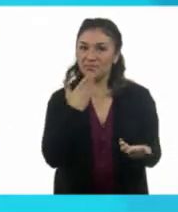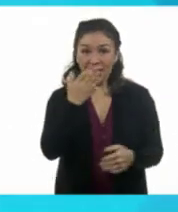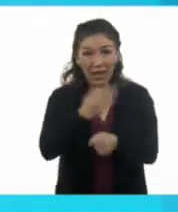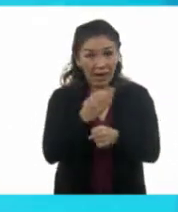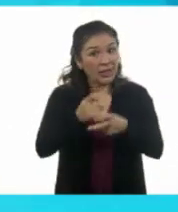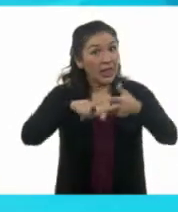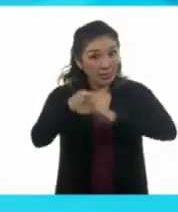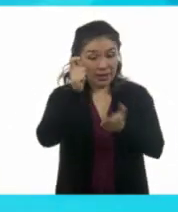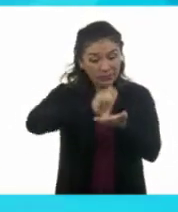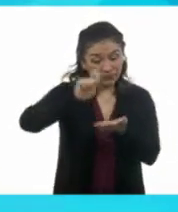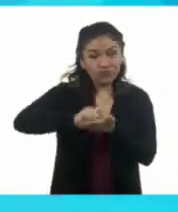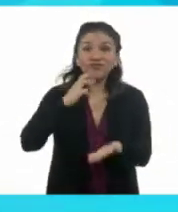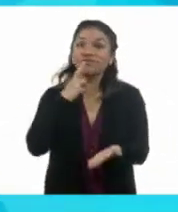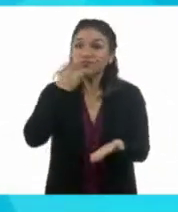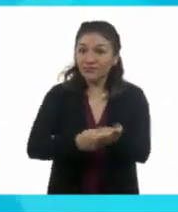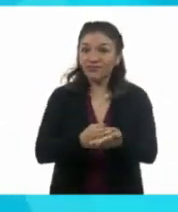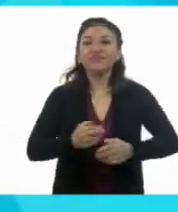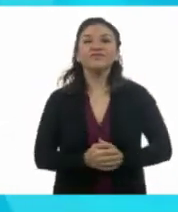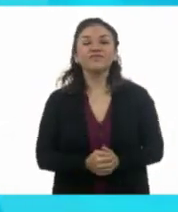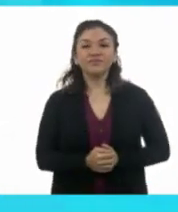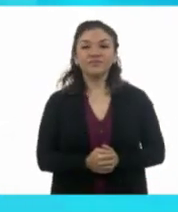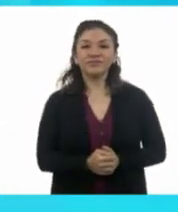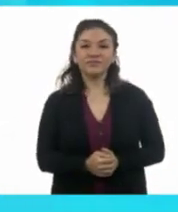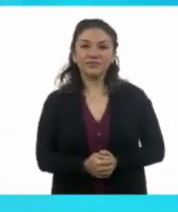muchachos. Empiecen a contestar sus cuestionarios.